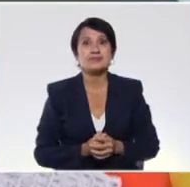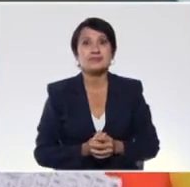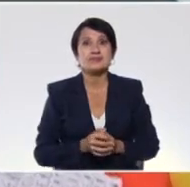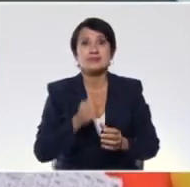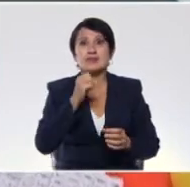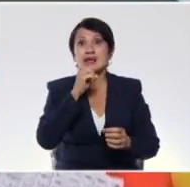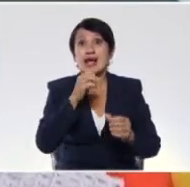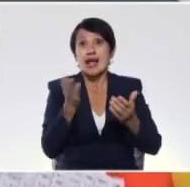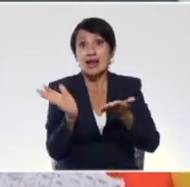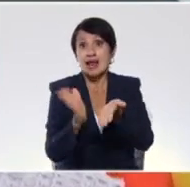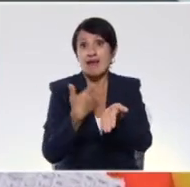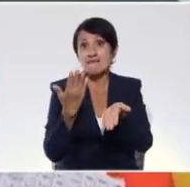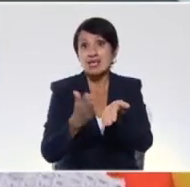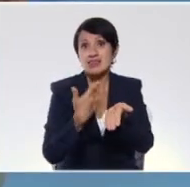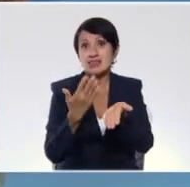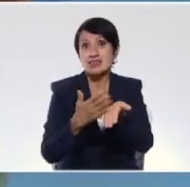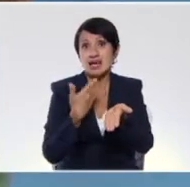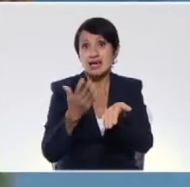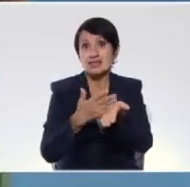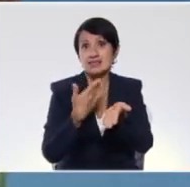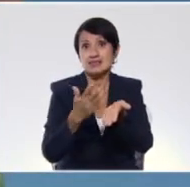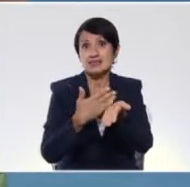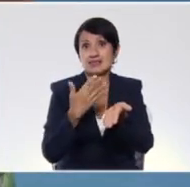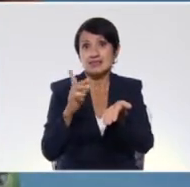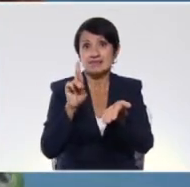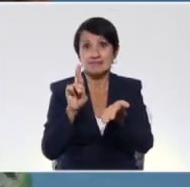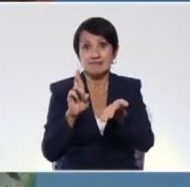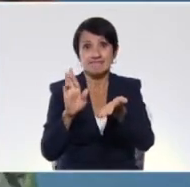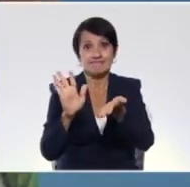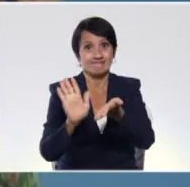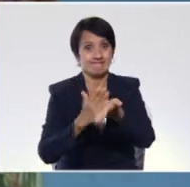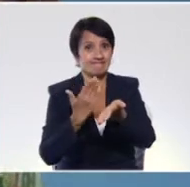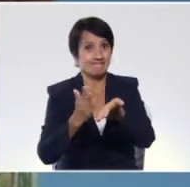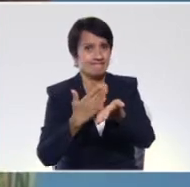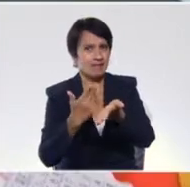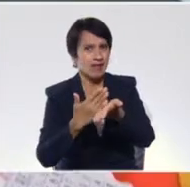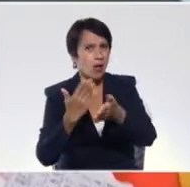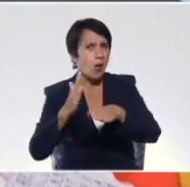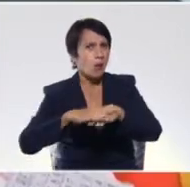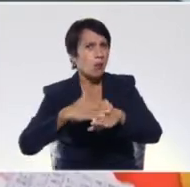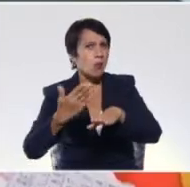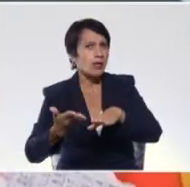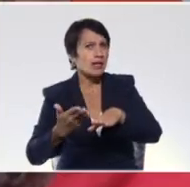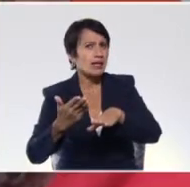revistas y también, ¿por qué no?